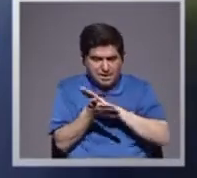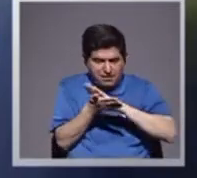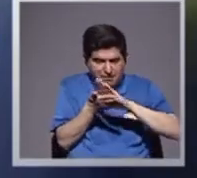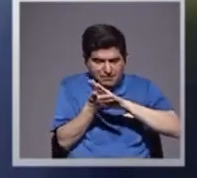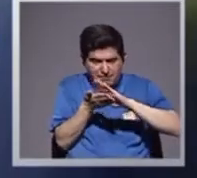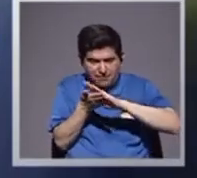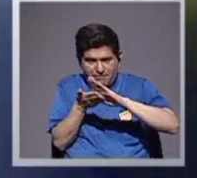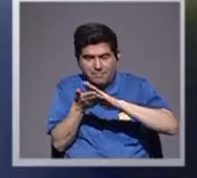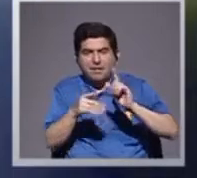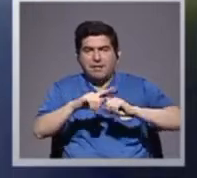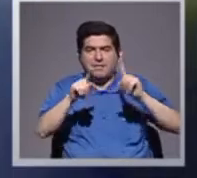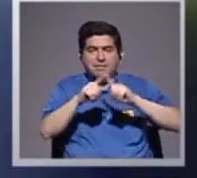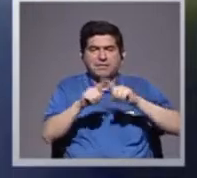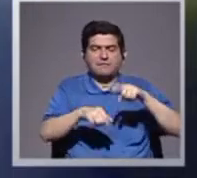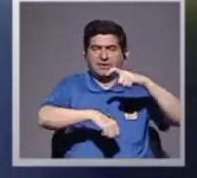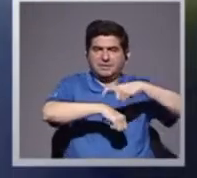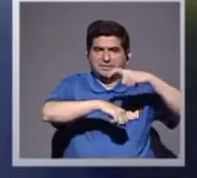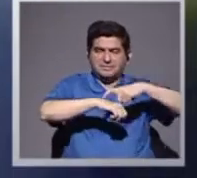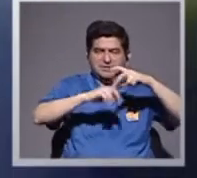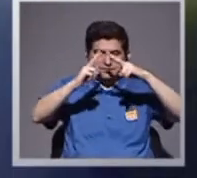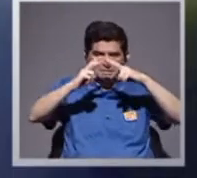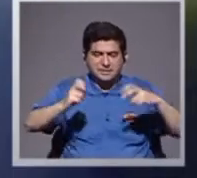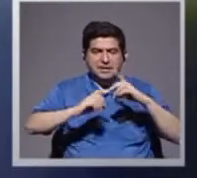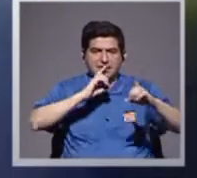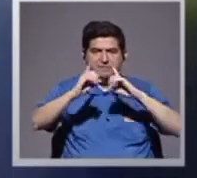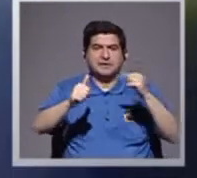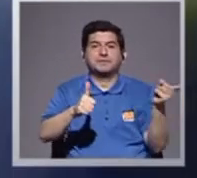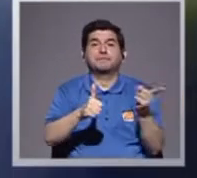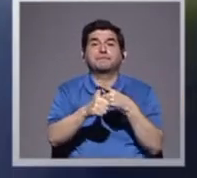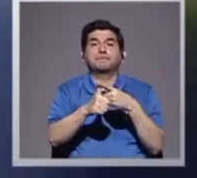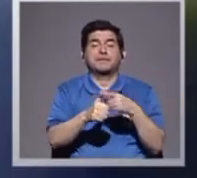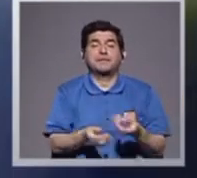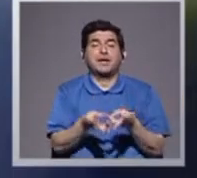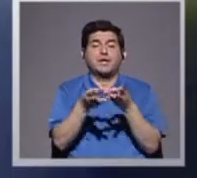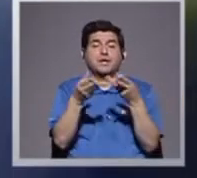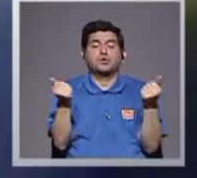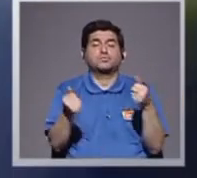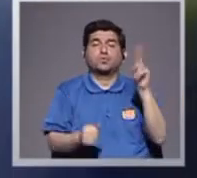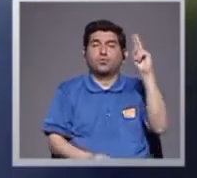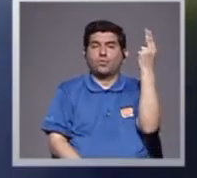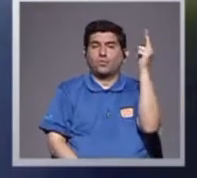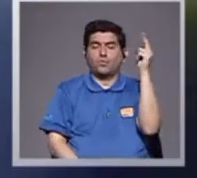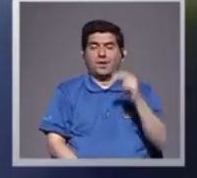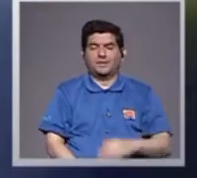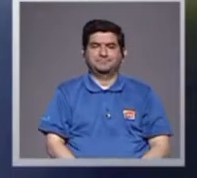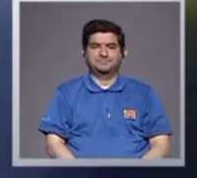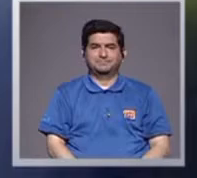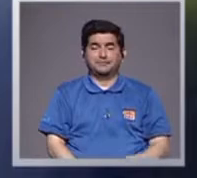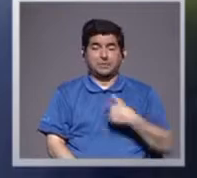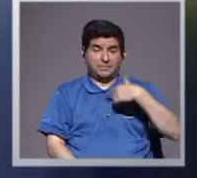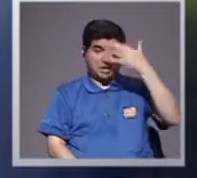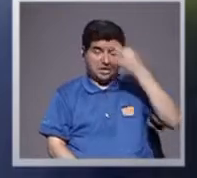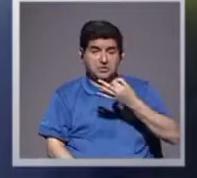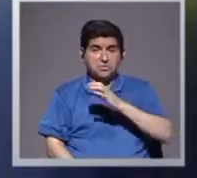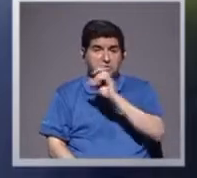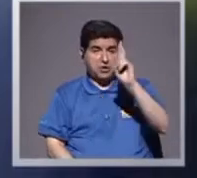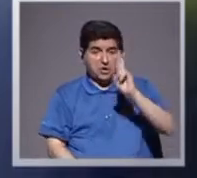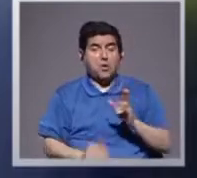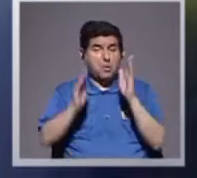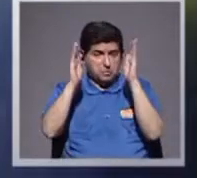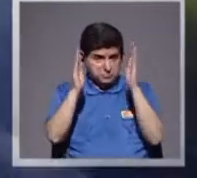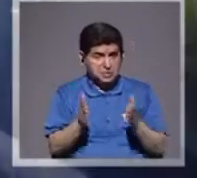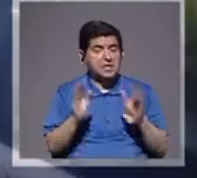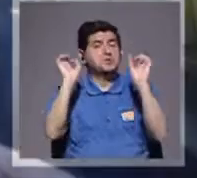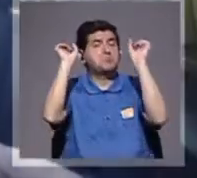entrarle, en diferentes fases, al diálogo, lo primero es, la solución uruguaya, que me parece, nosotros, costarricenses,